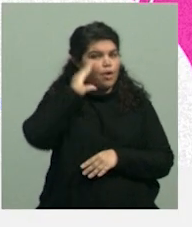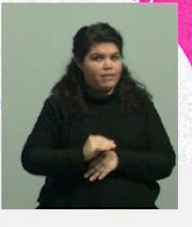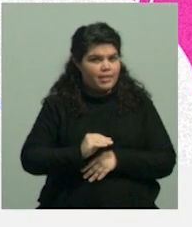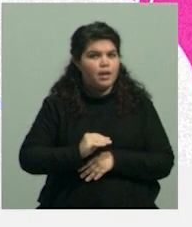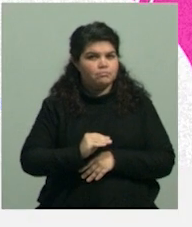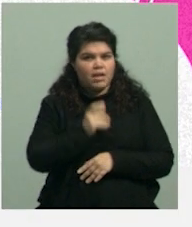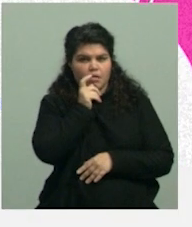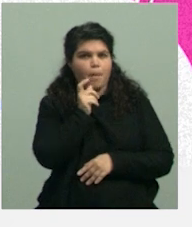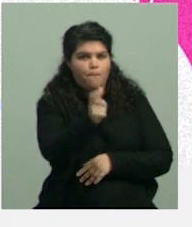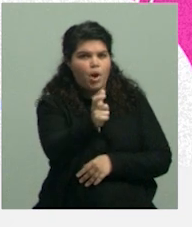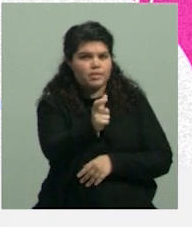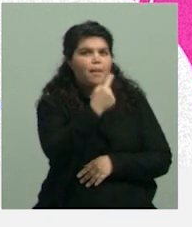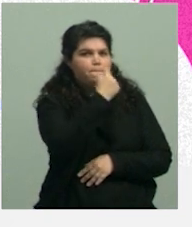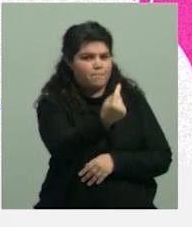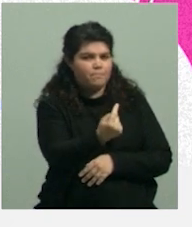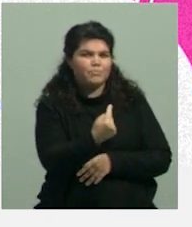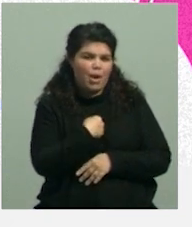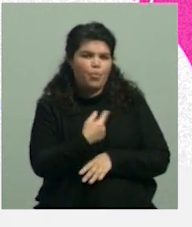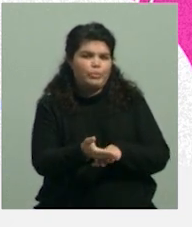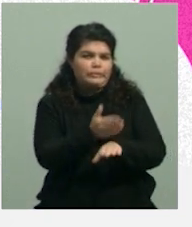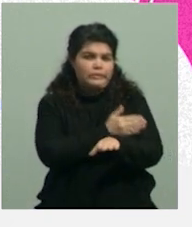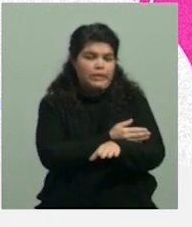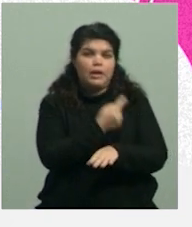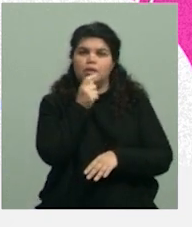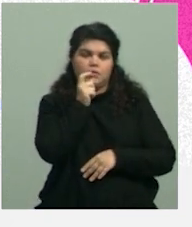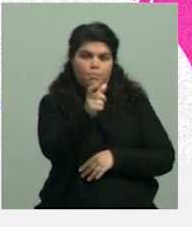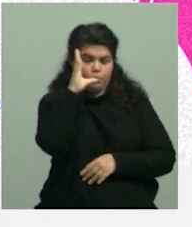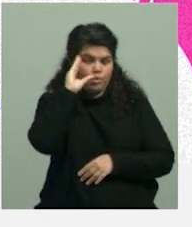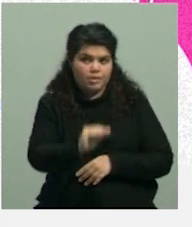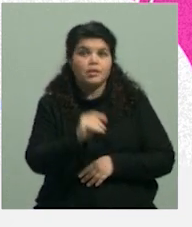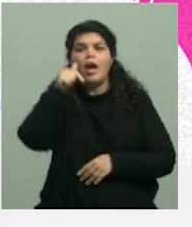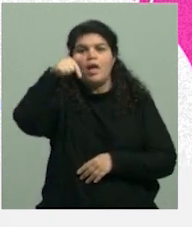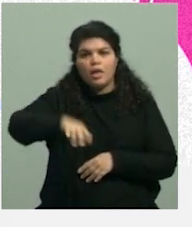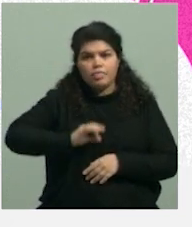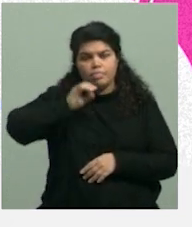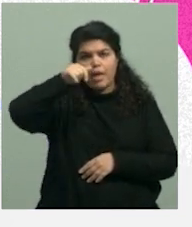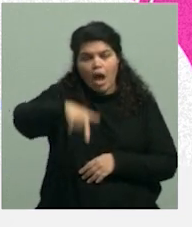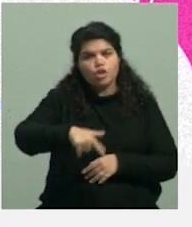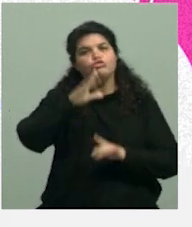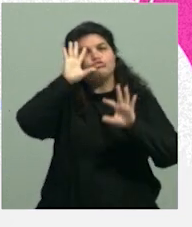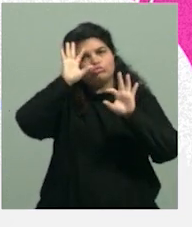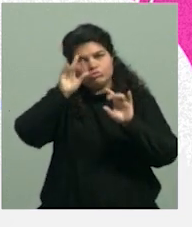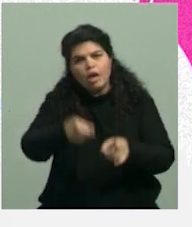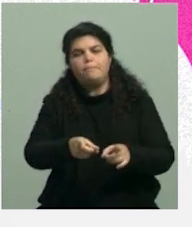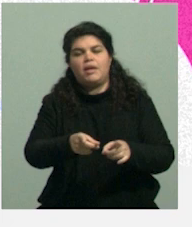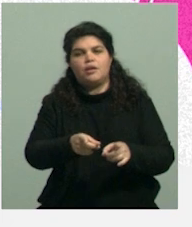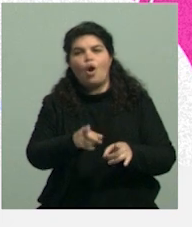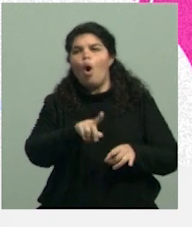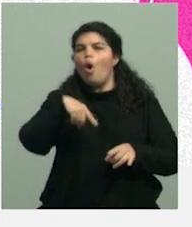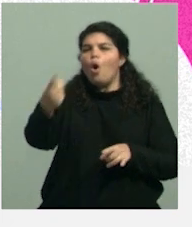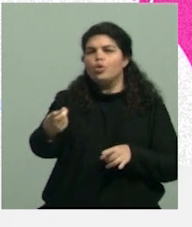principio. Este año hemos hecho otra alianza fundamental y ambiciosa con Young E3, que es una